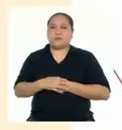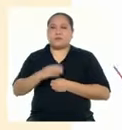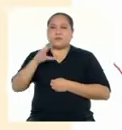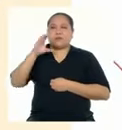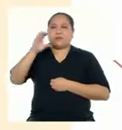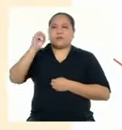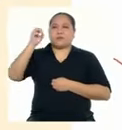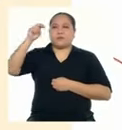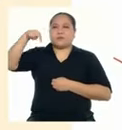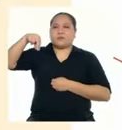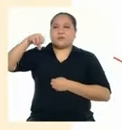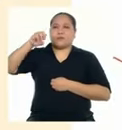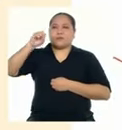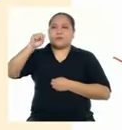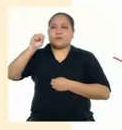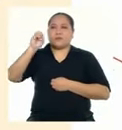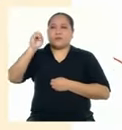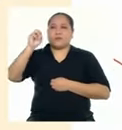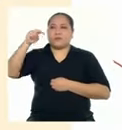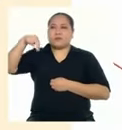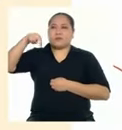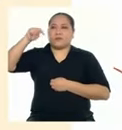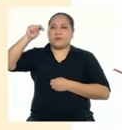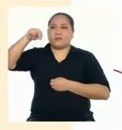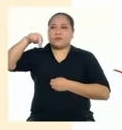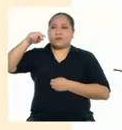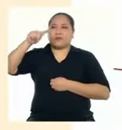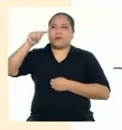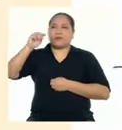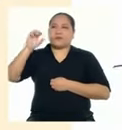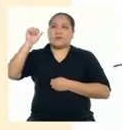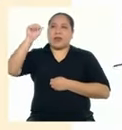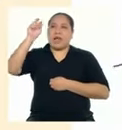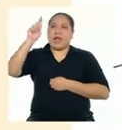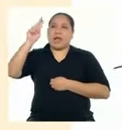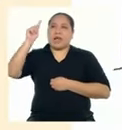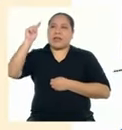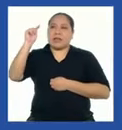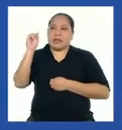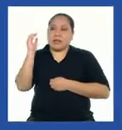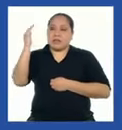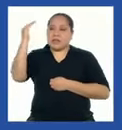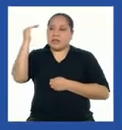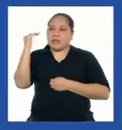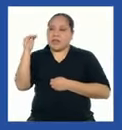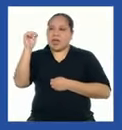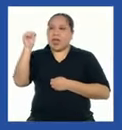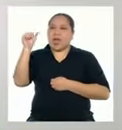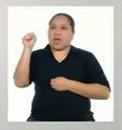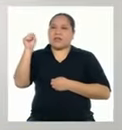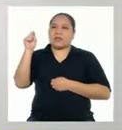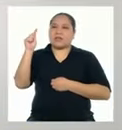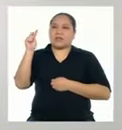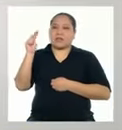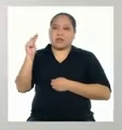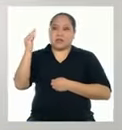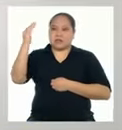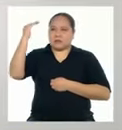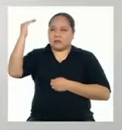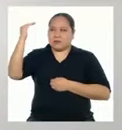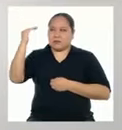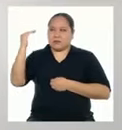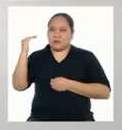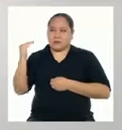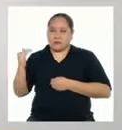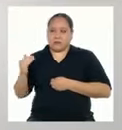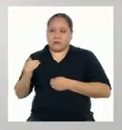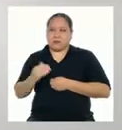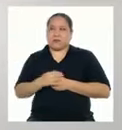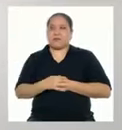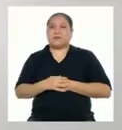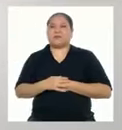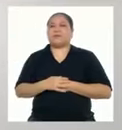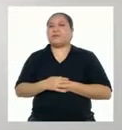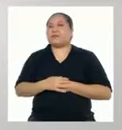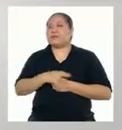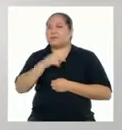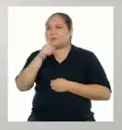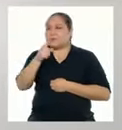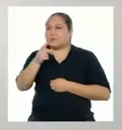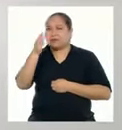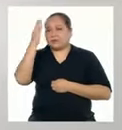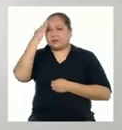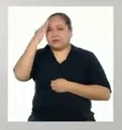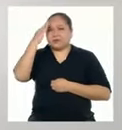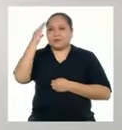consonante Porque se repiten las terminaciones arte y azte Bien, ¿y